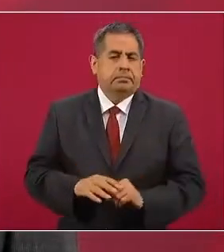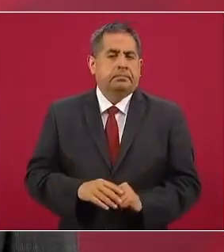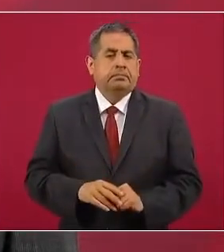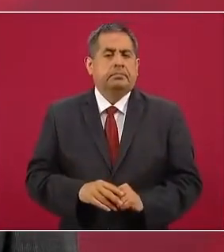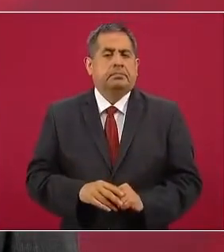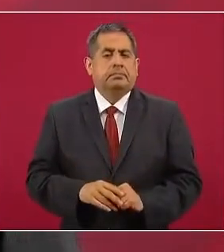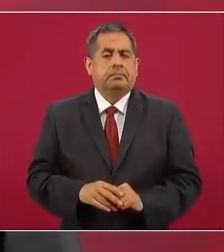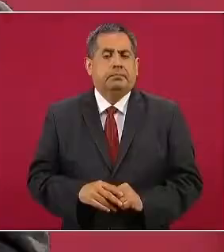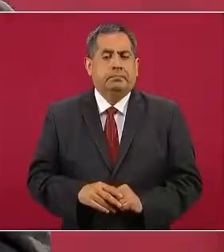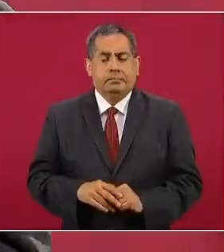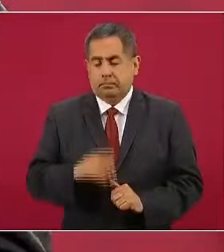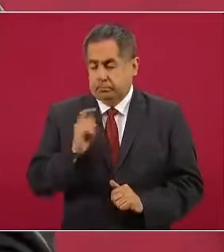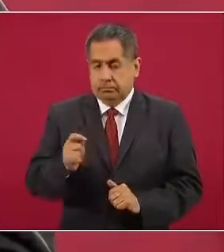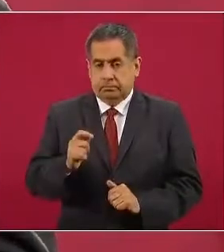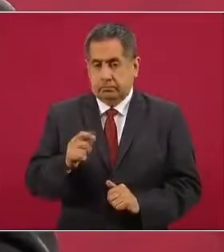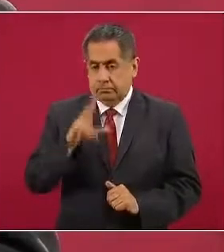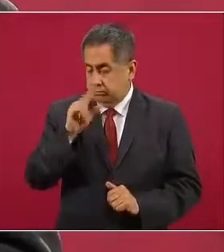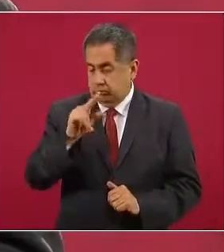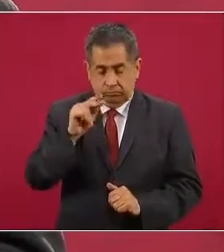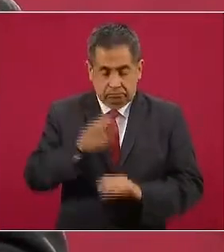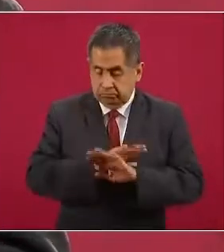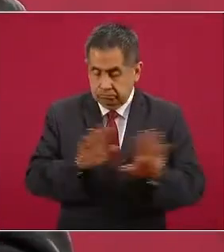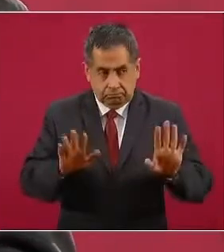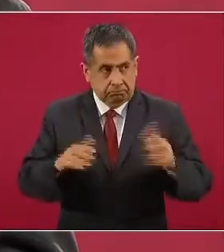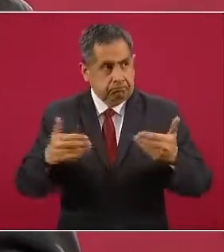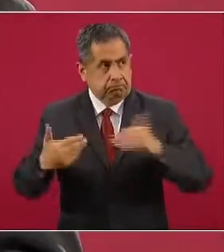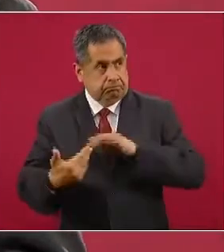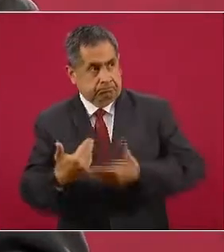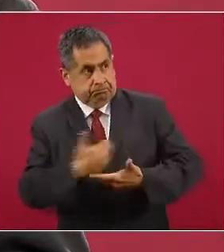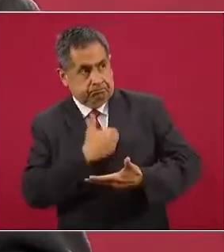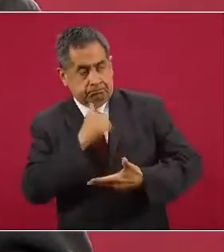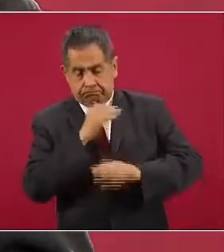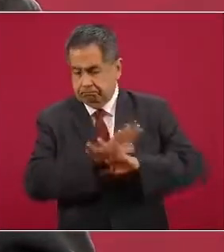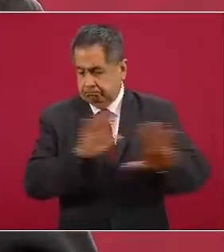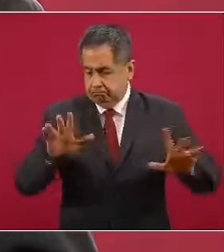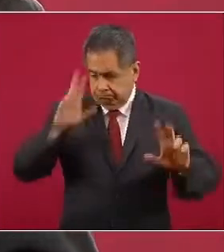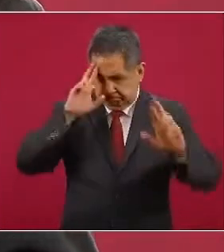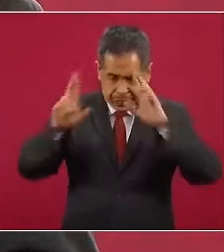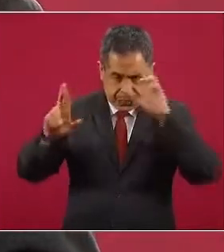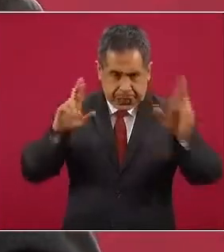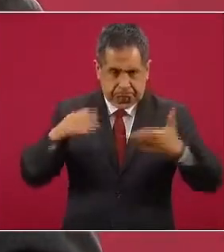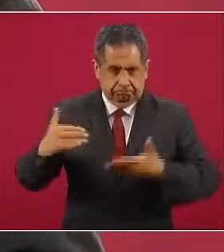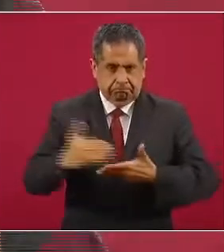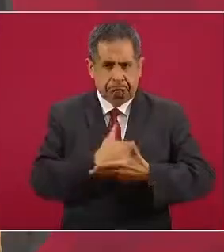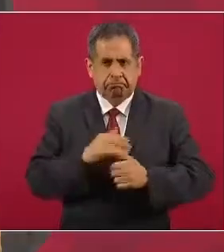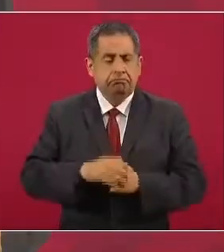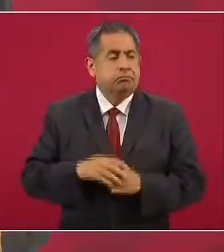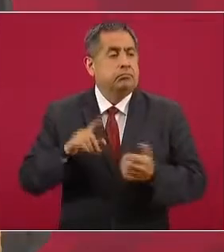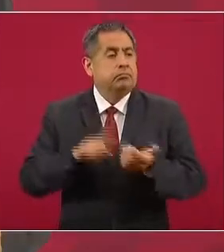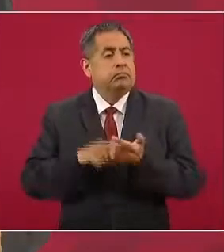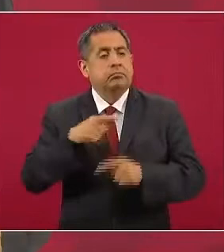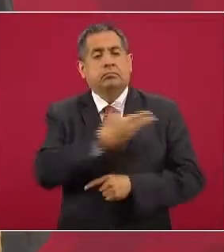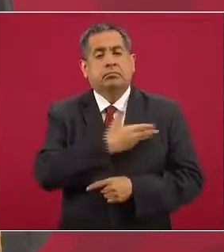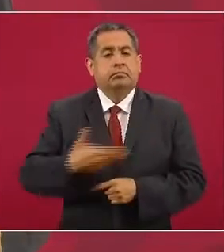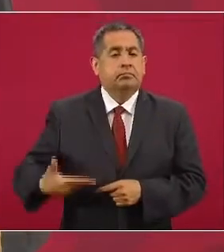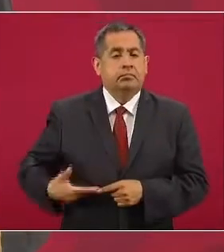Entonces, no, con el presidente Trump,